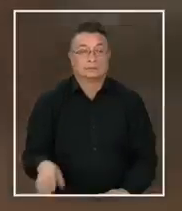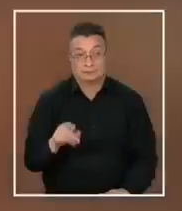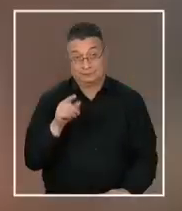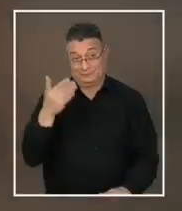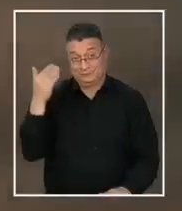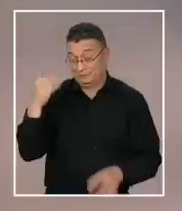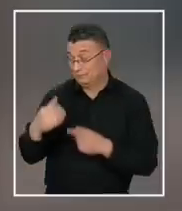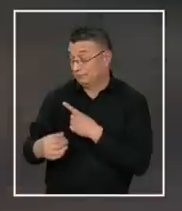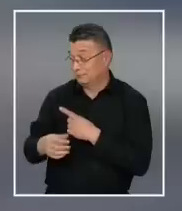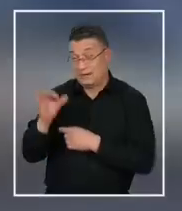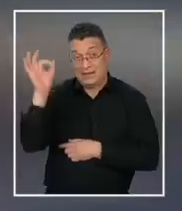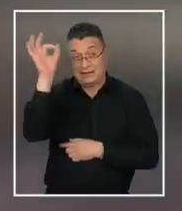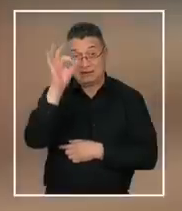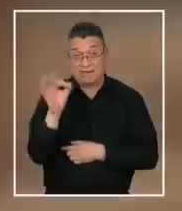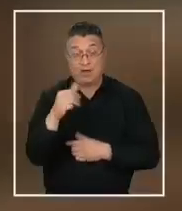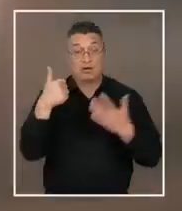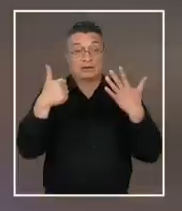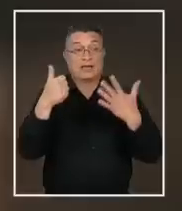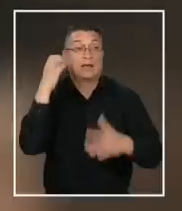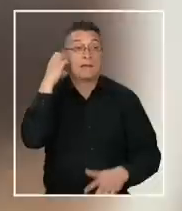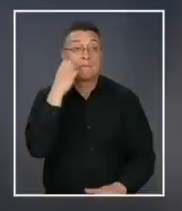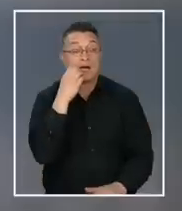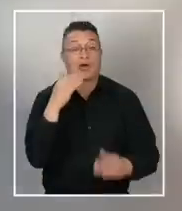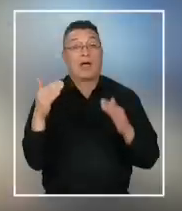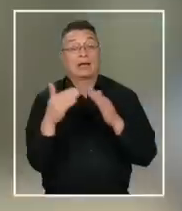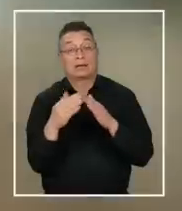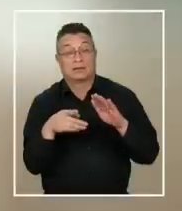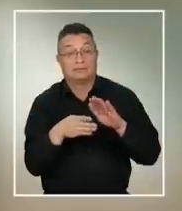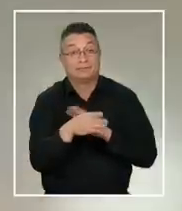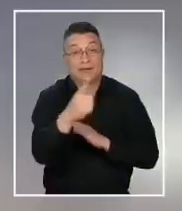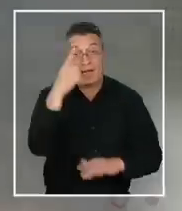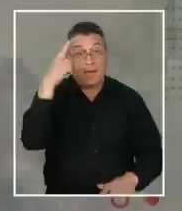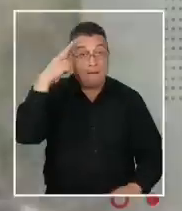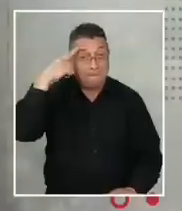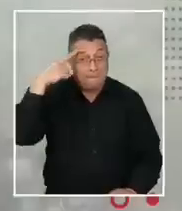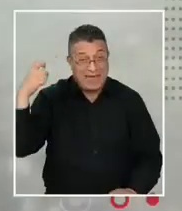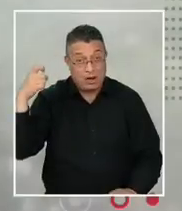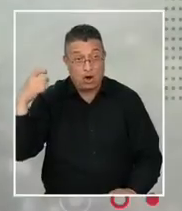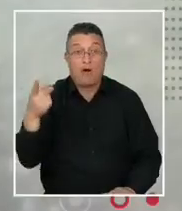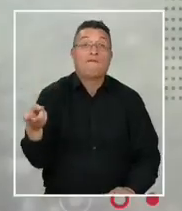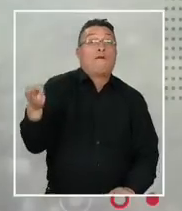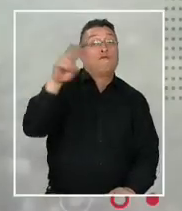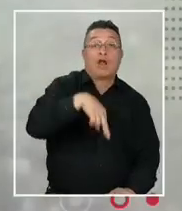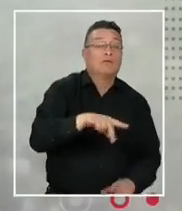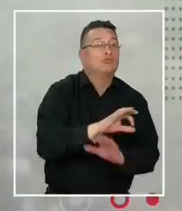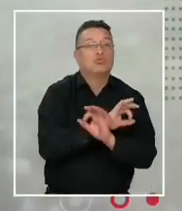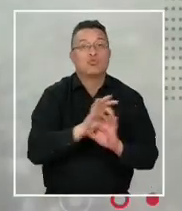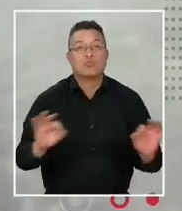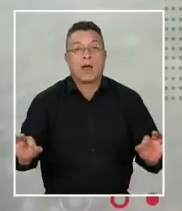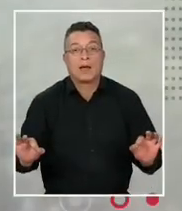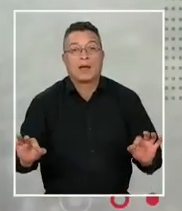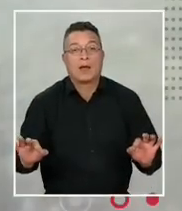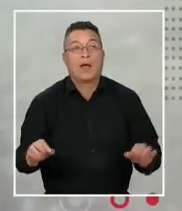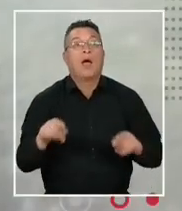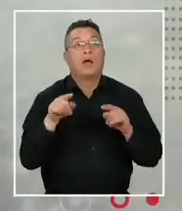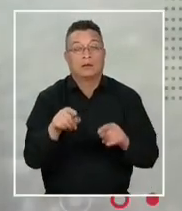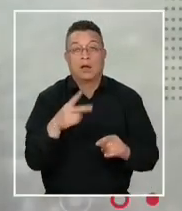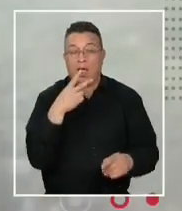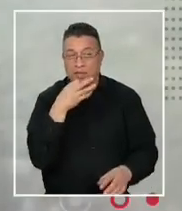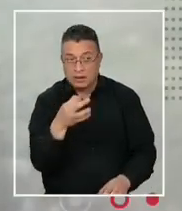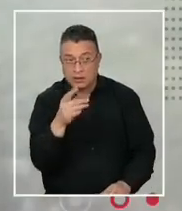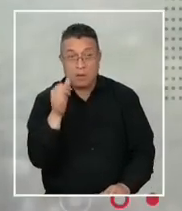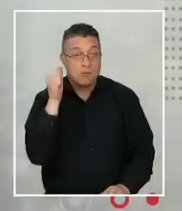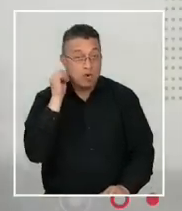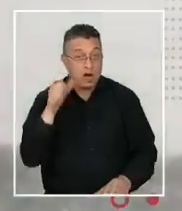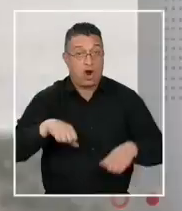El pasado sábado 6 de mayo salió de su casa en Penco y nunca más regresó. La única información que manejaba su familia es que la